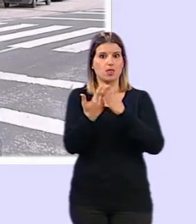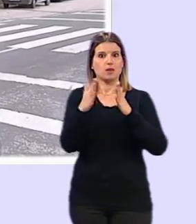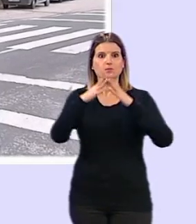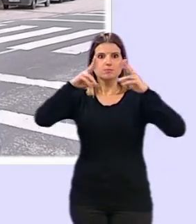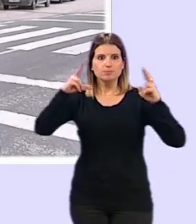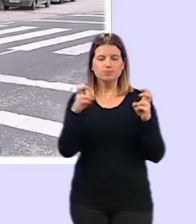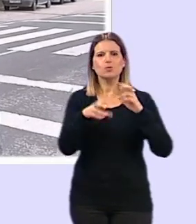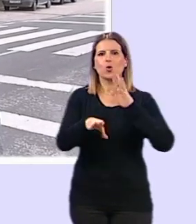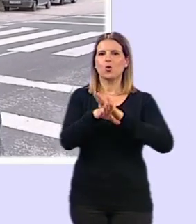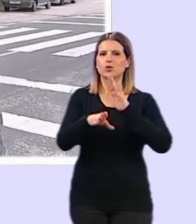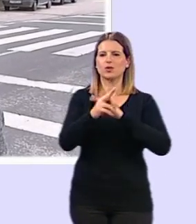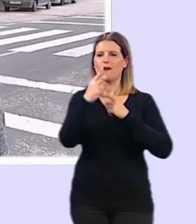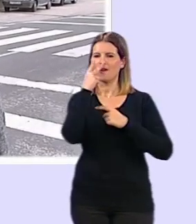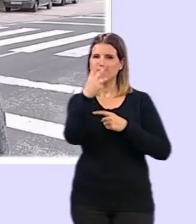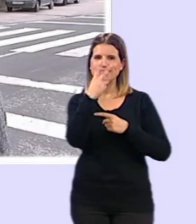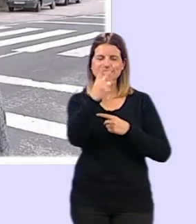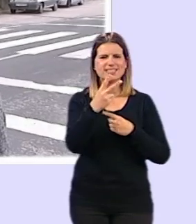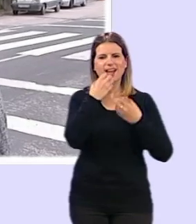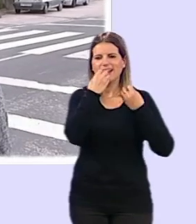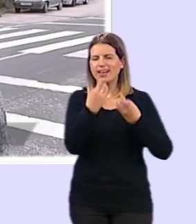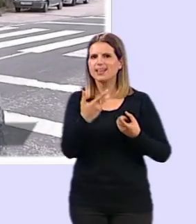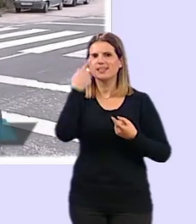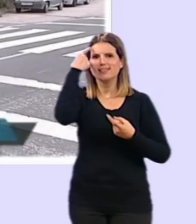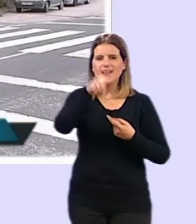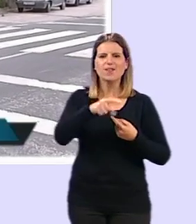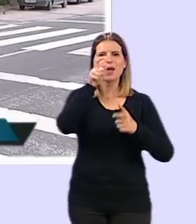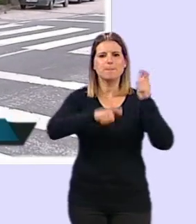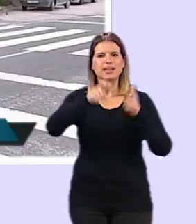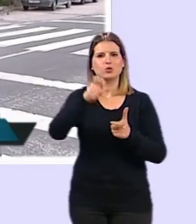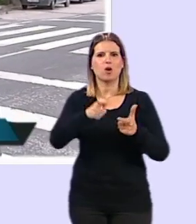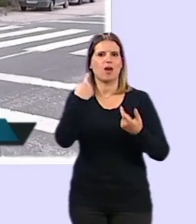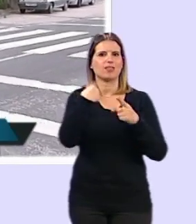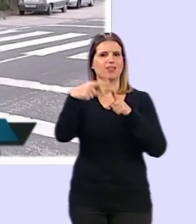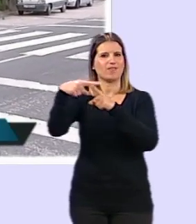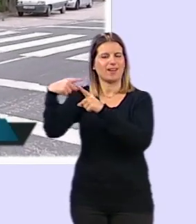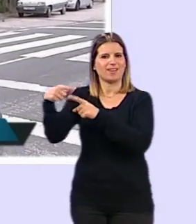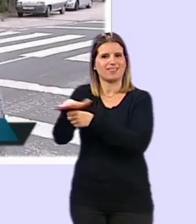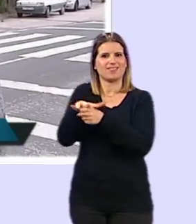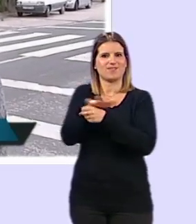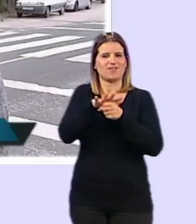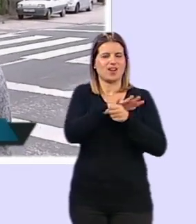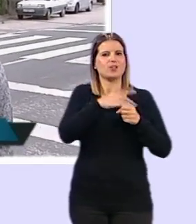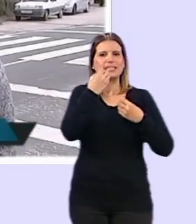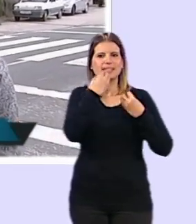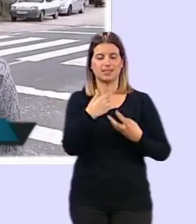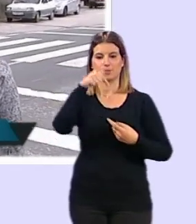continuamos visitando conociendo cómo se encuentran la gente los vecinos de los diferentes barrios de la ciudad de Granada. Hoy nos hemos